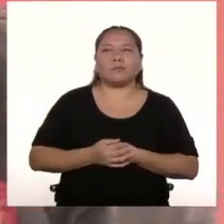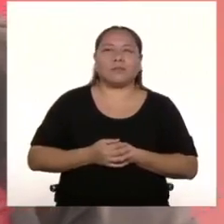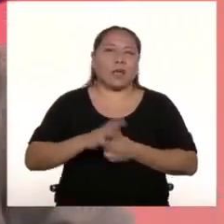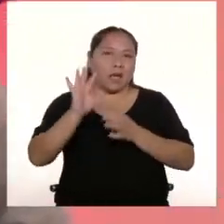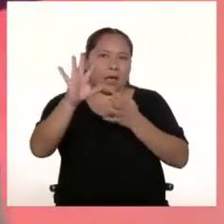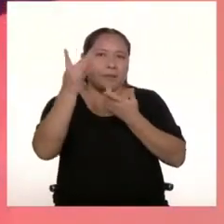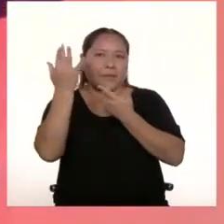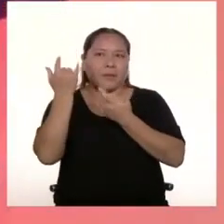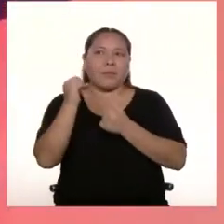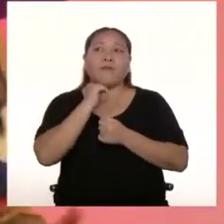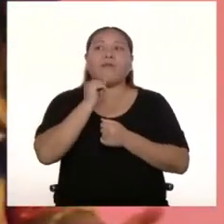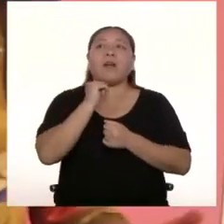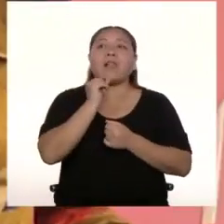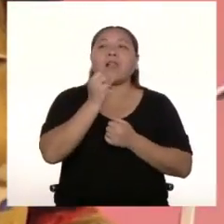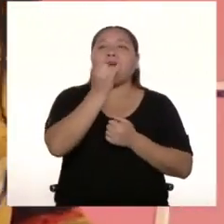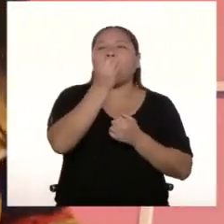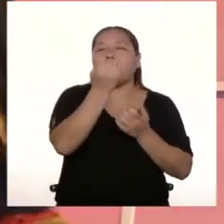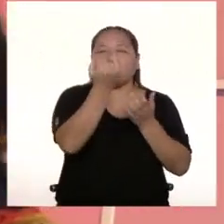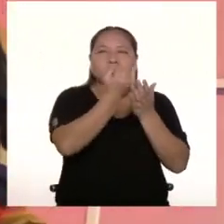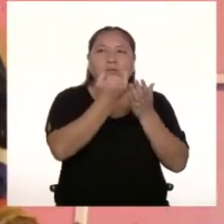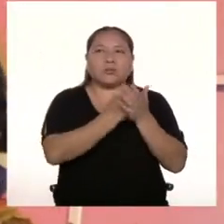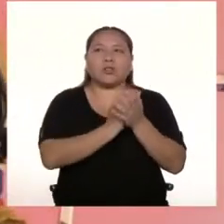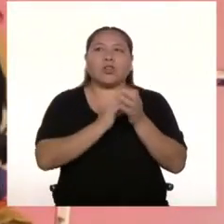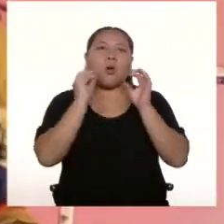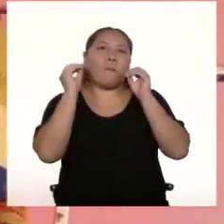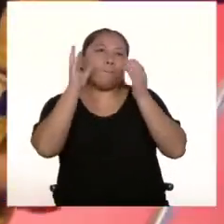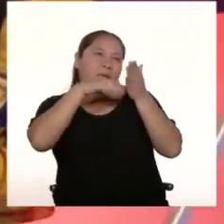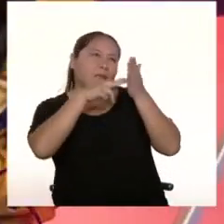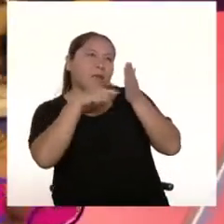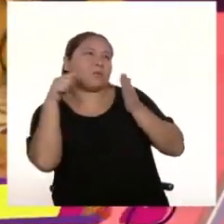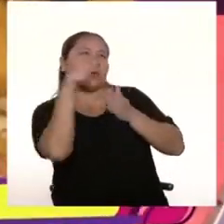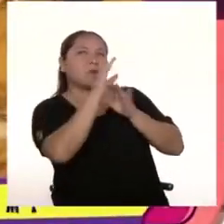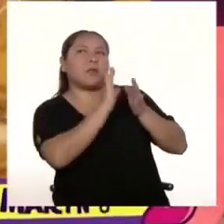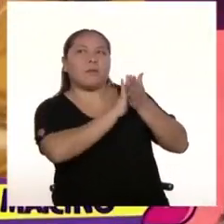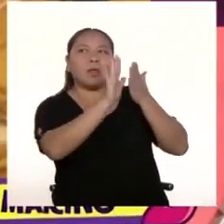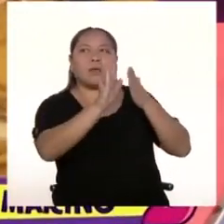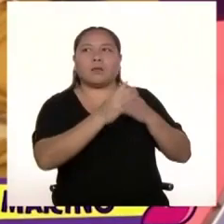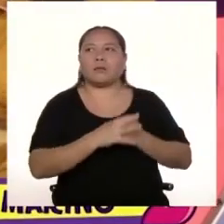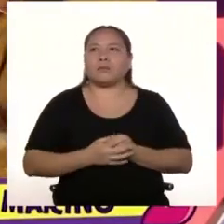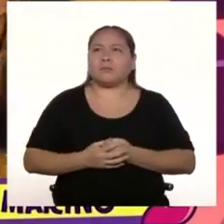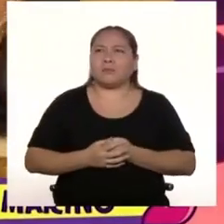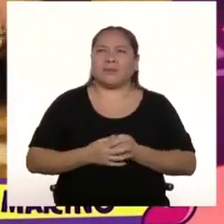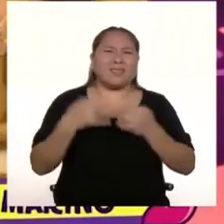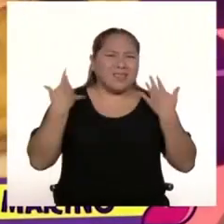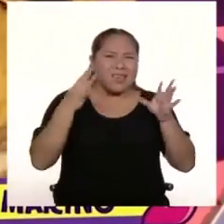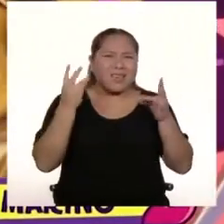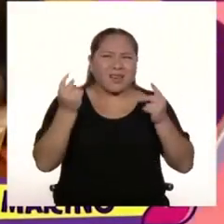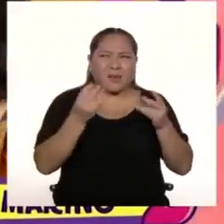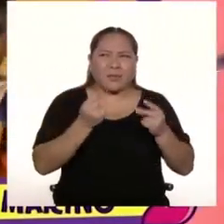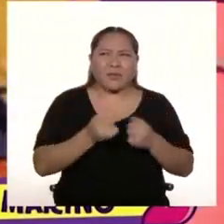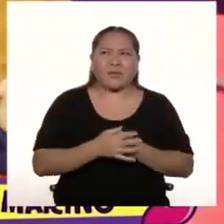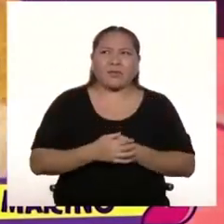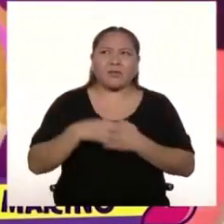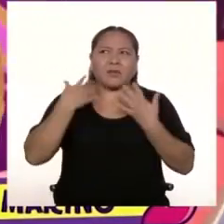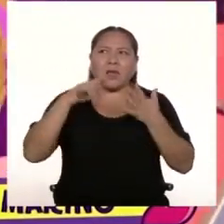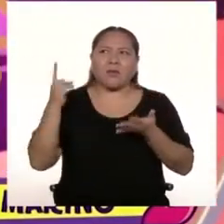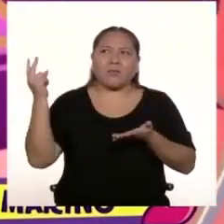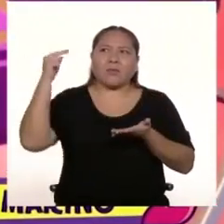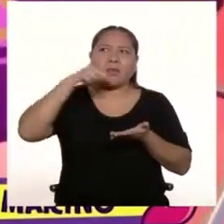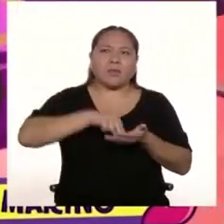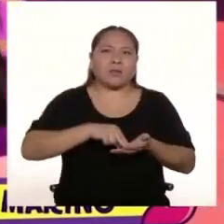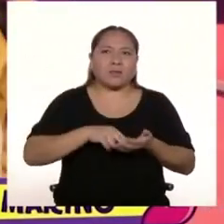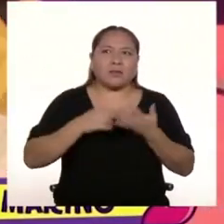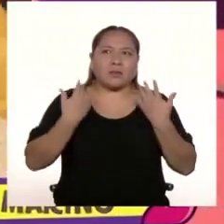¡Vamos con el video! ¿Qué? ¡Pero apúrate, apúrate que ya vienen y